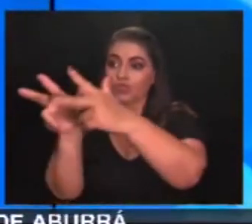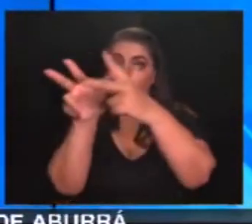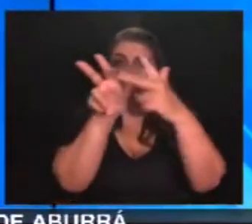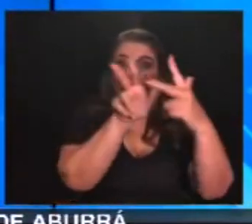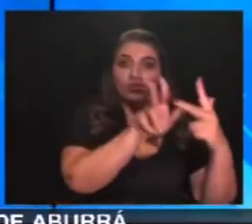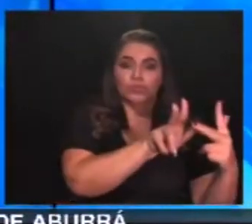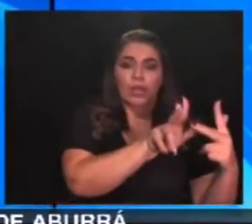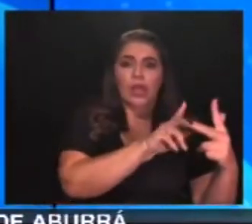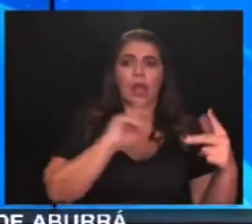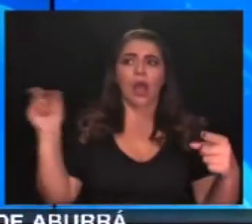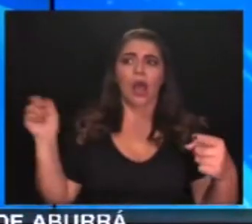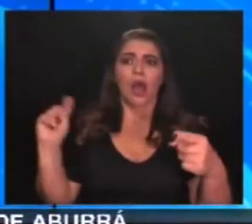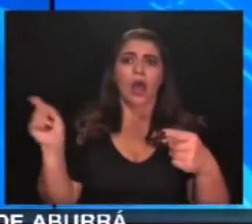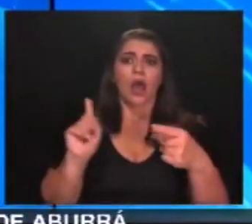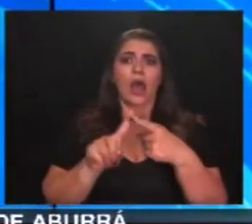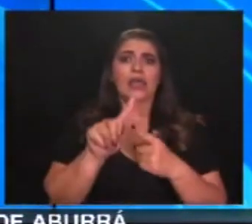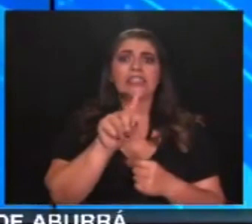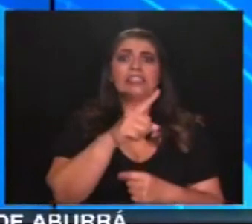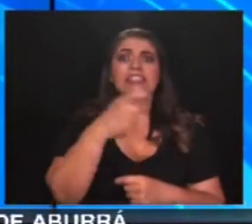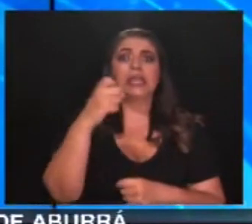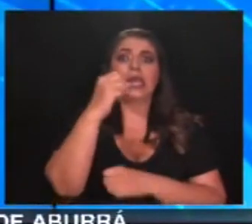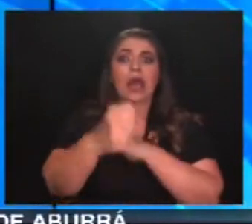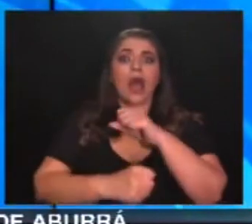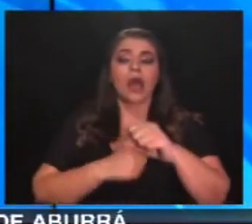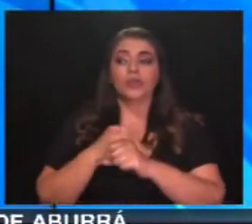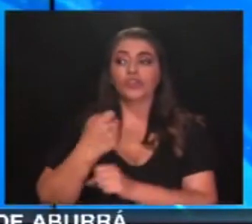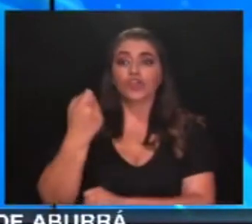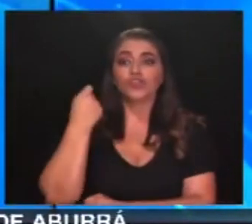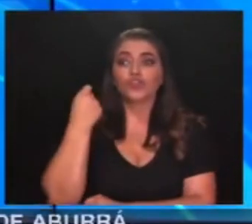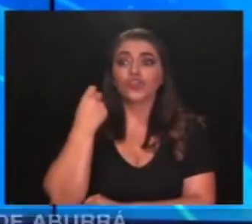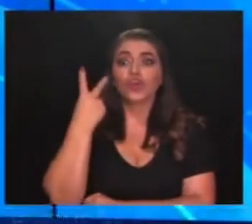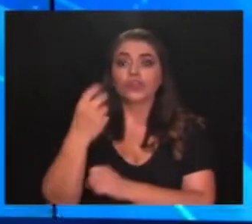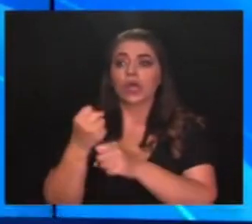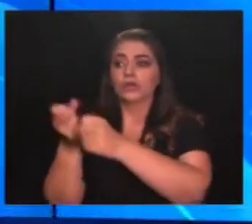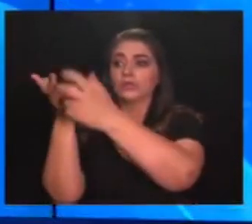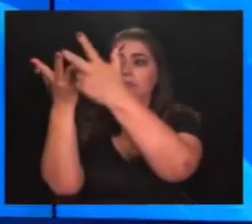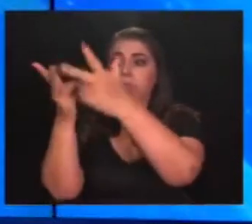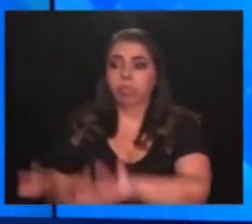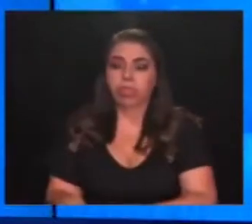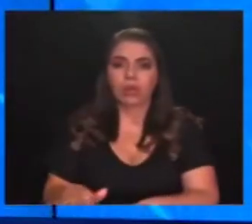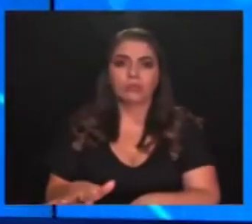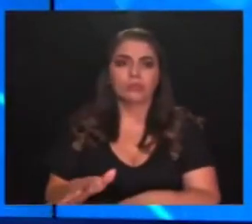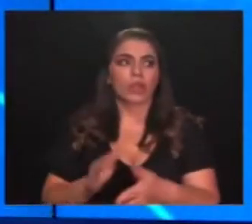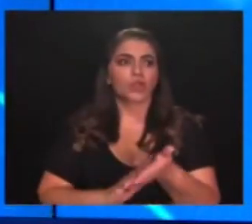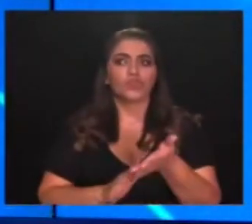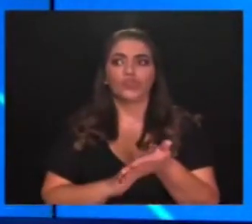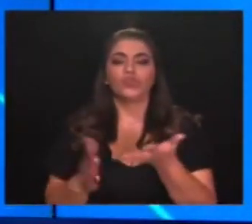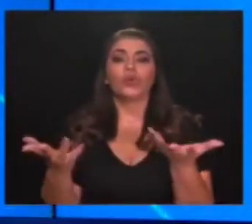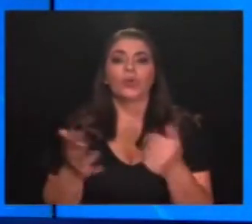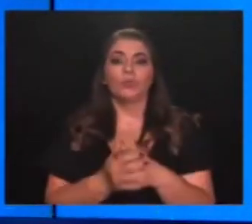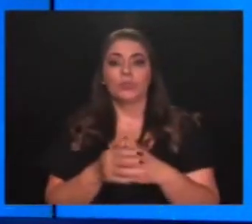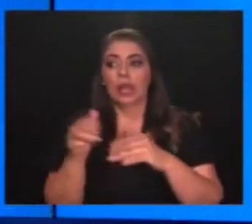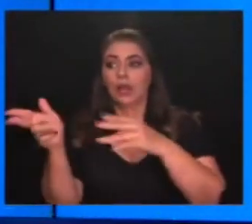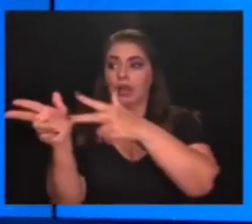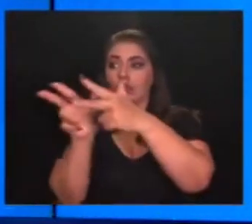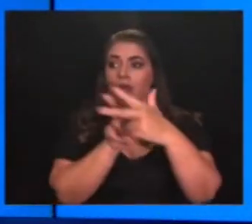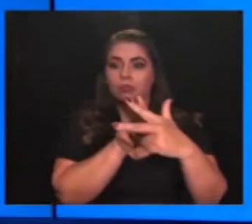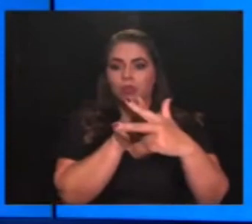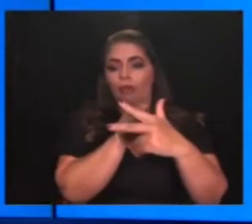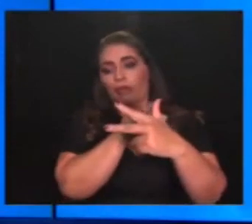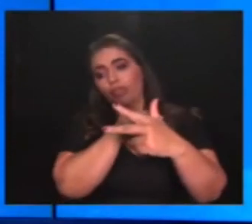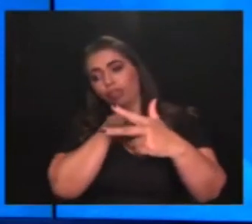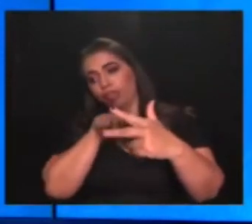de 100 años y servía a unas 5 veredas que aún siguen a la espera de una solución. Para llegar al casco urbano tienen que caminar unos 45